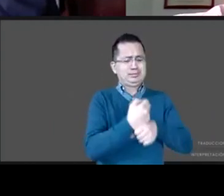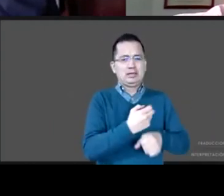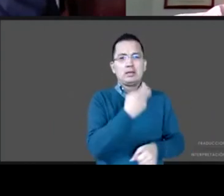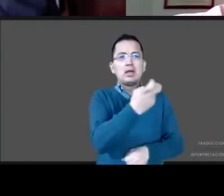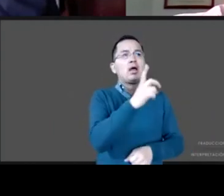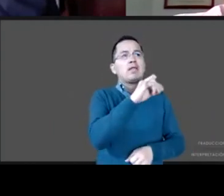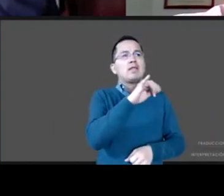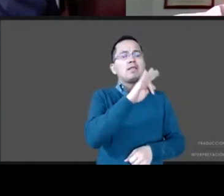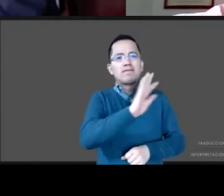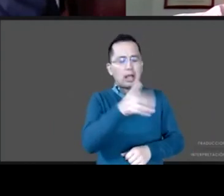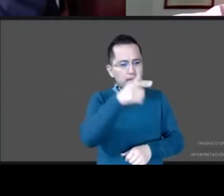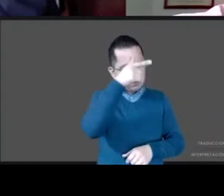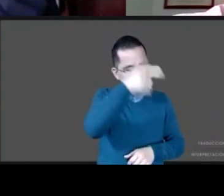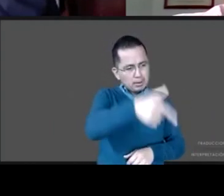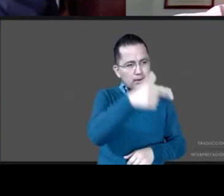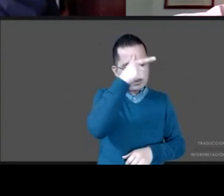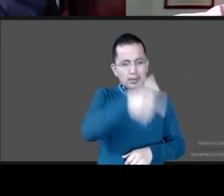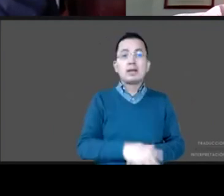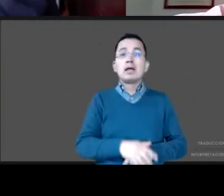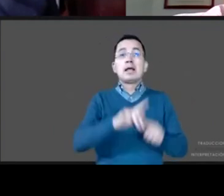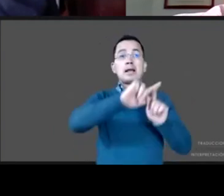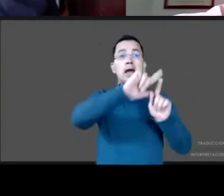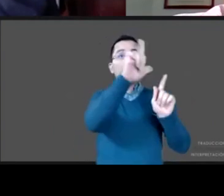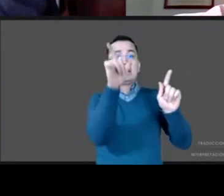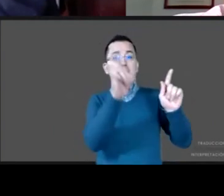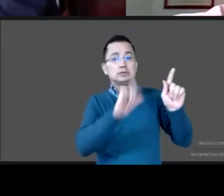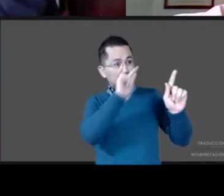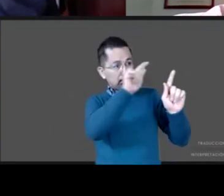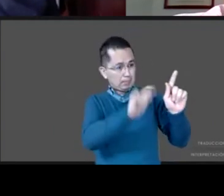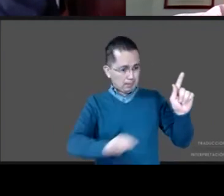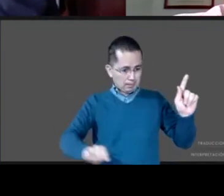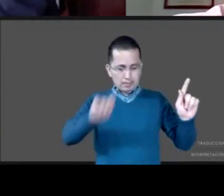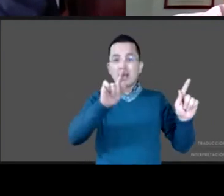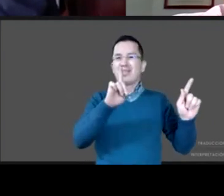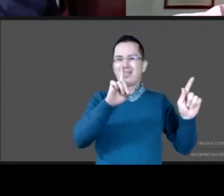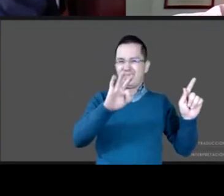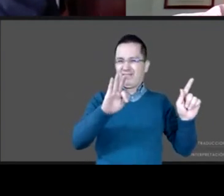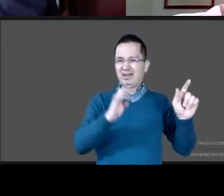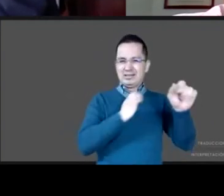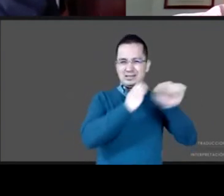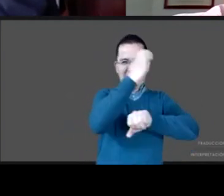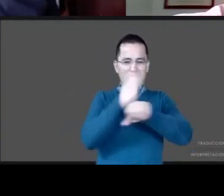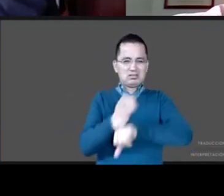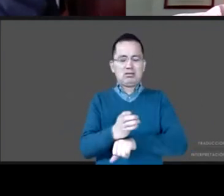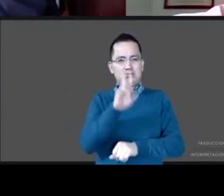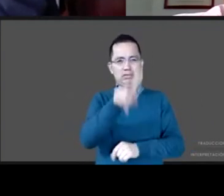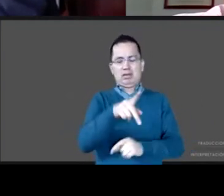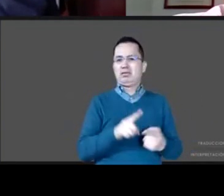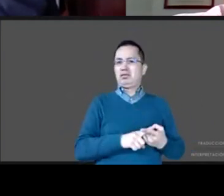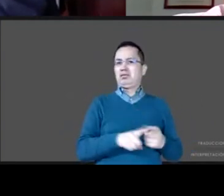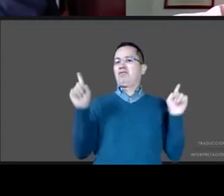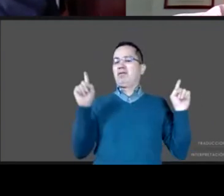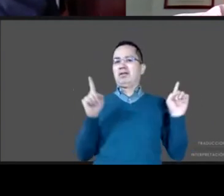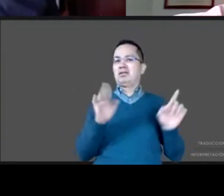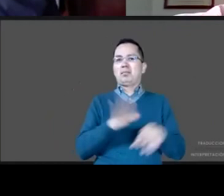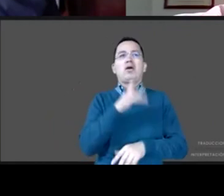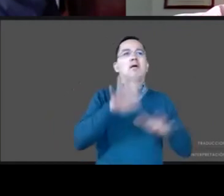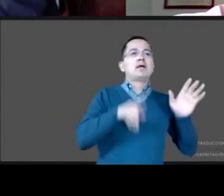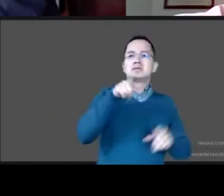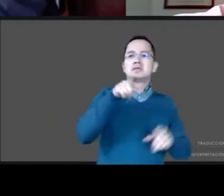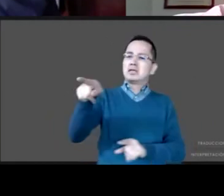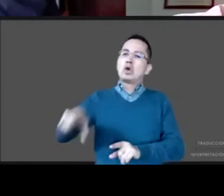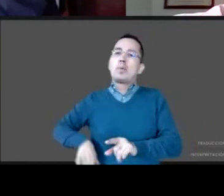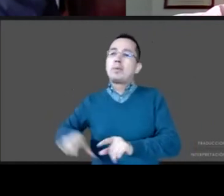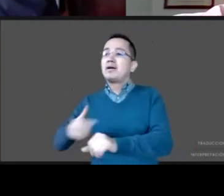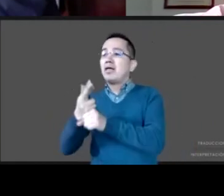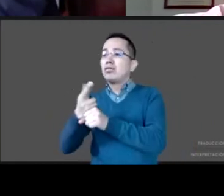los sistemas DIF en los estados también tenían grandes distorsiones. Cumplían las visiones y decisiones del gobernador en turno y su